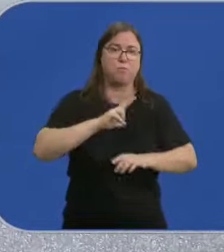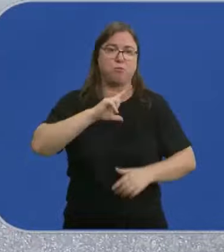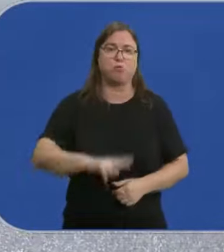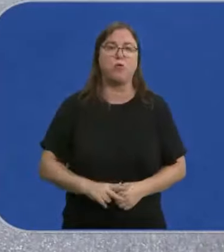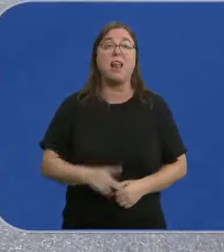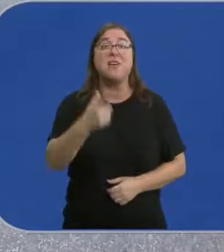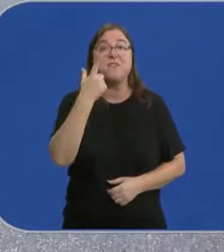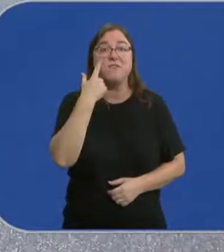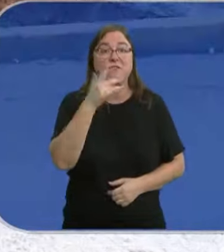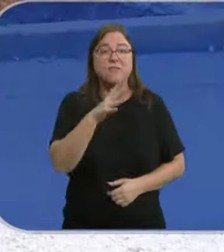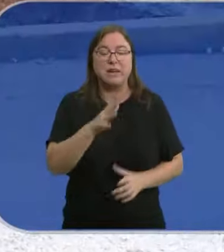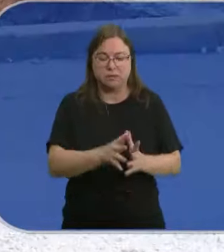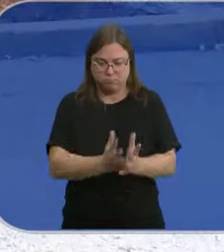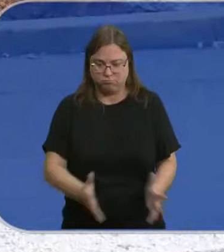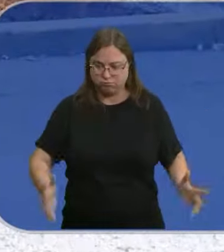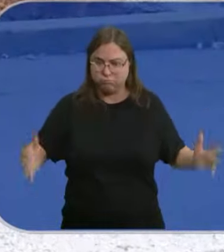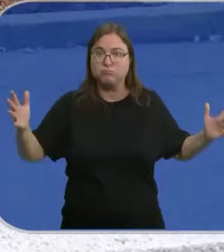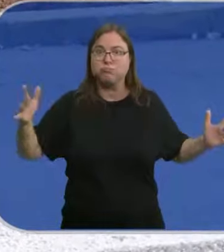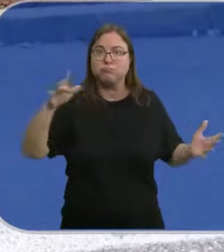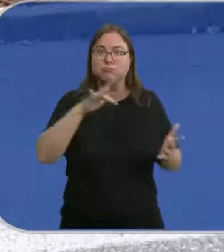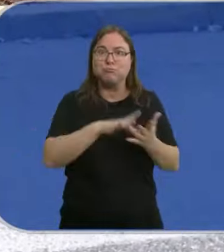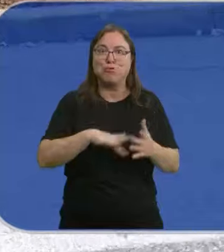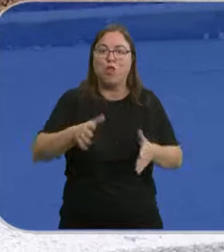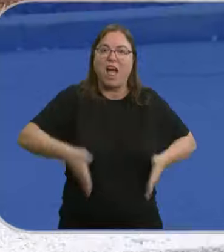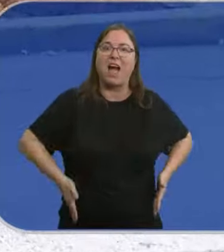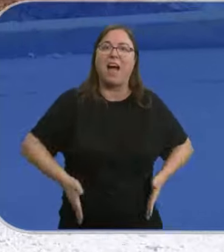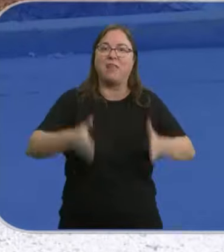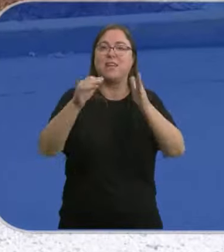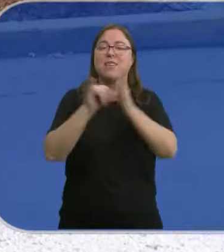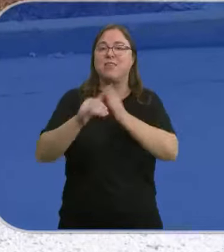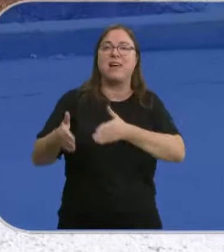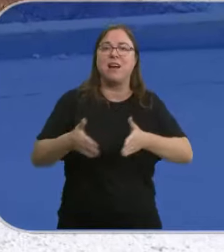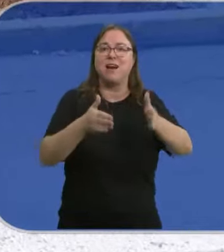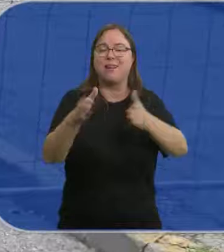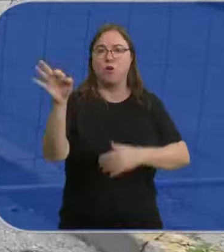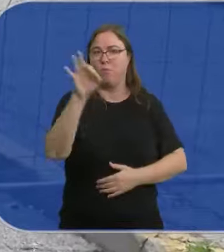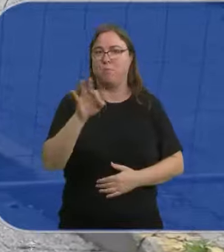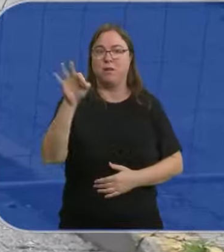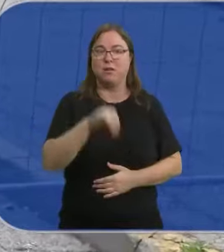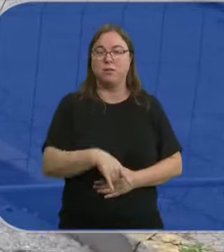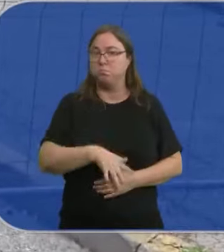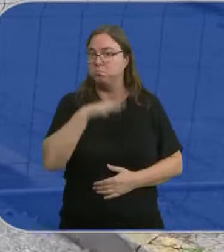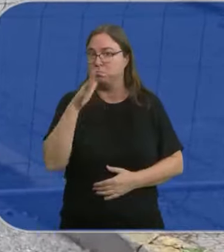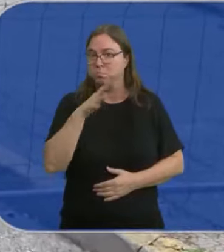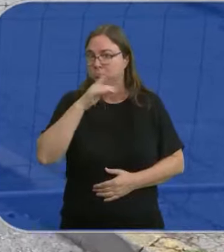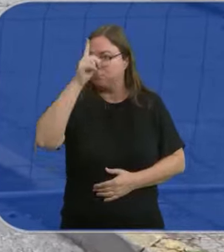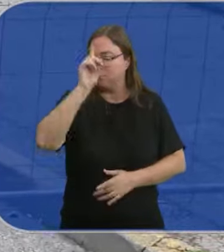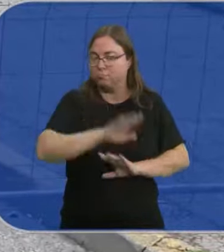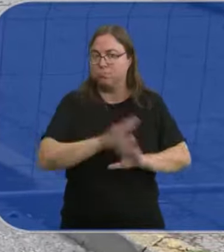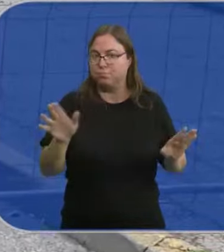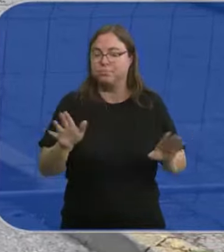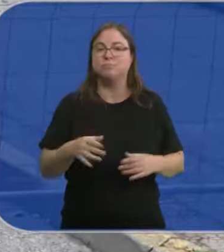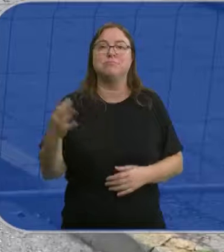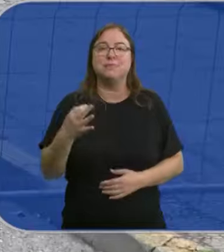Y fíjense en este enorme socavón que se ha abierto en una avenida cercana al río en Palencia. Se desconoce qué es lo que ha